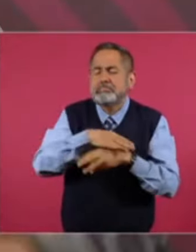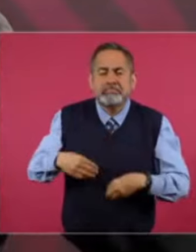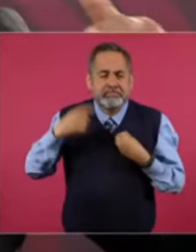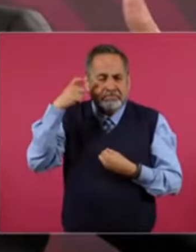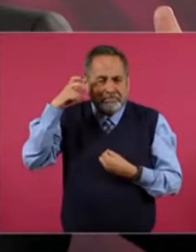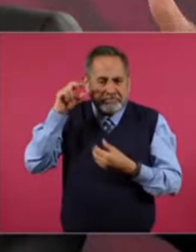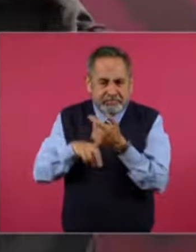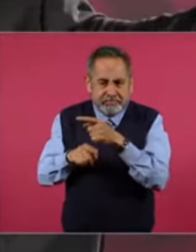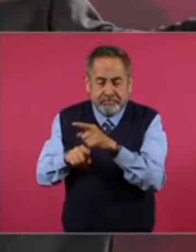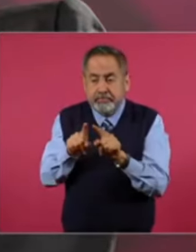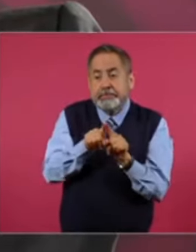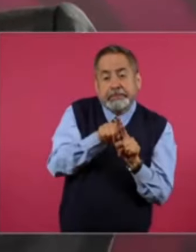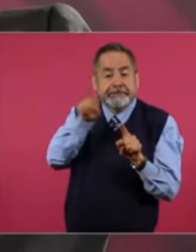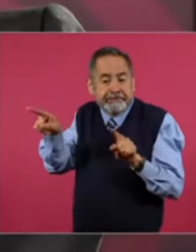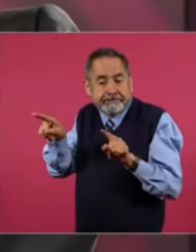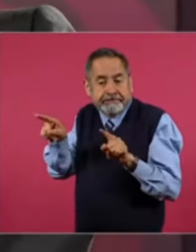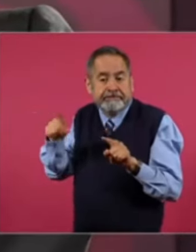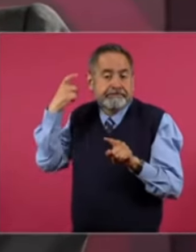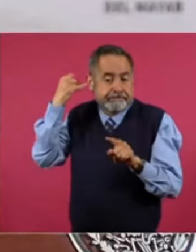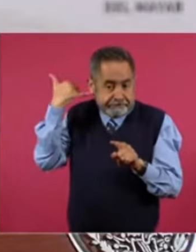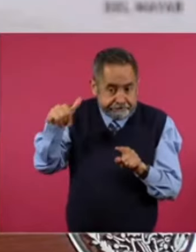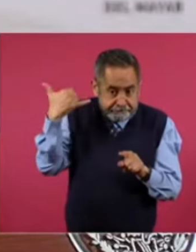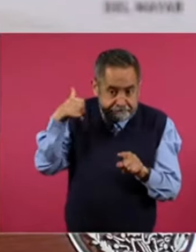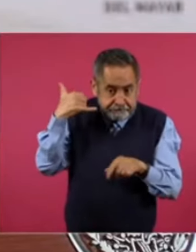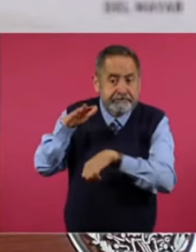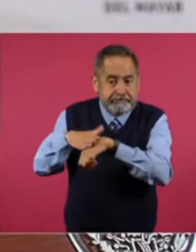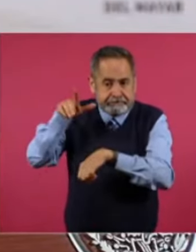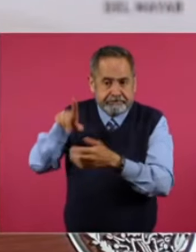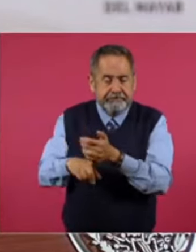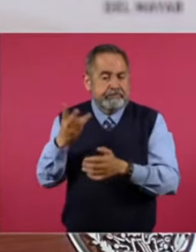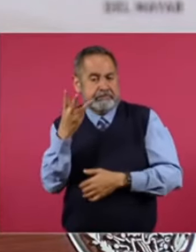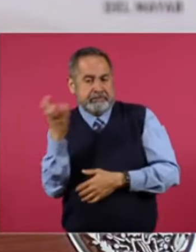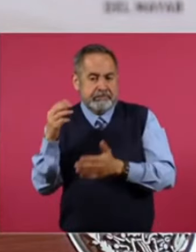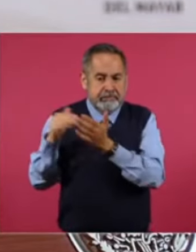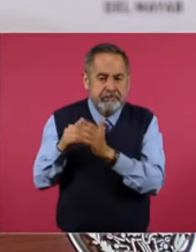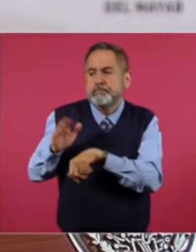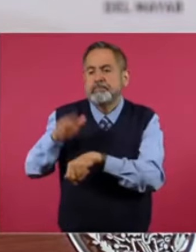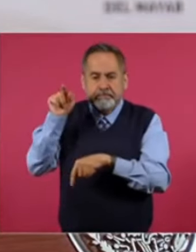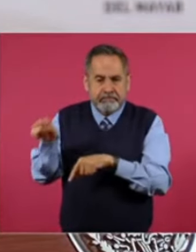Mientras. Yucatán. Tenía. Trescientos mil.